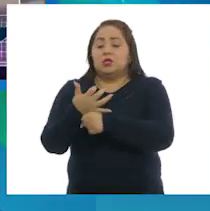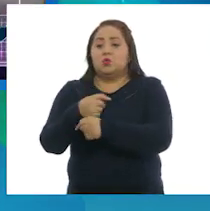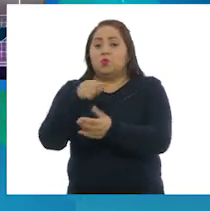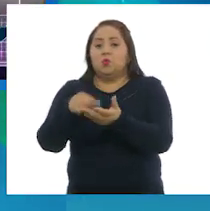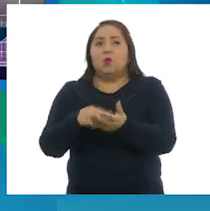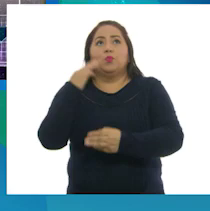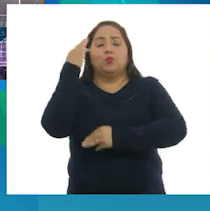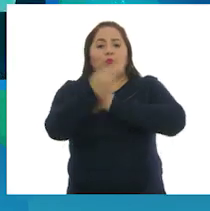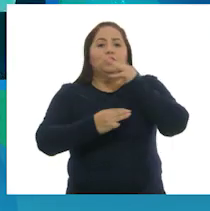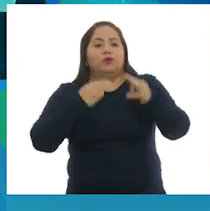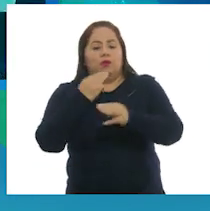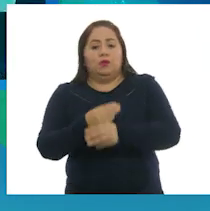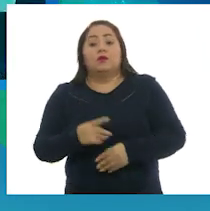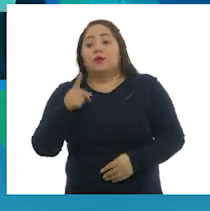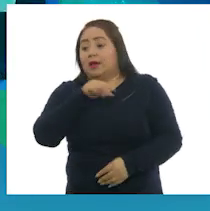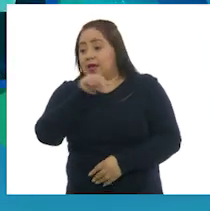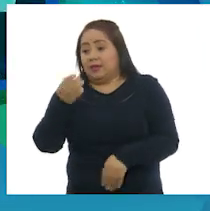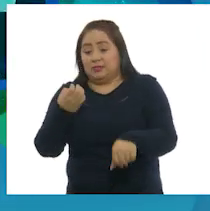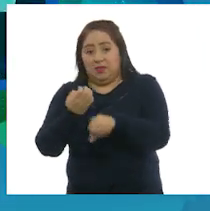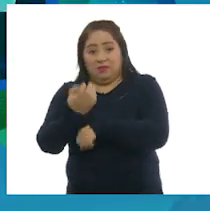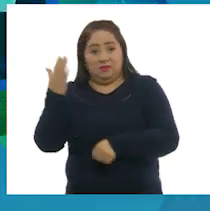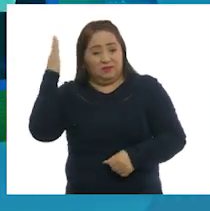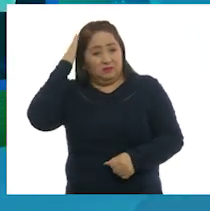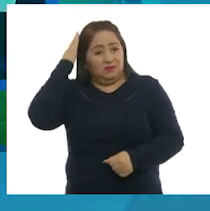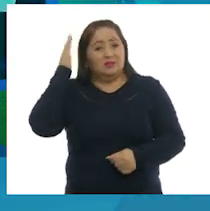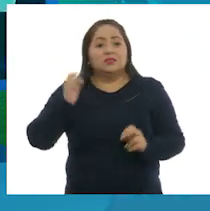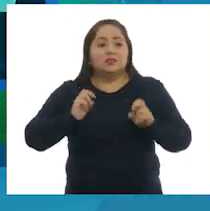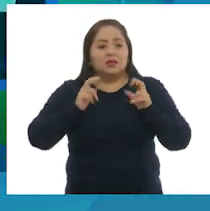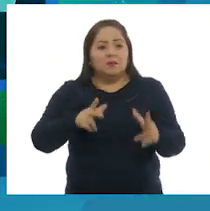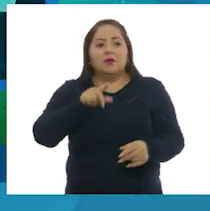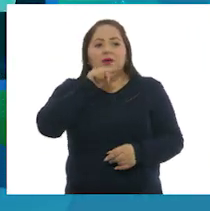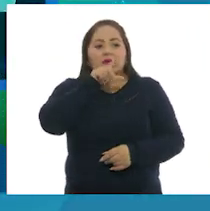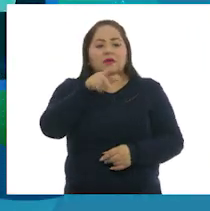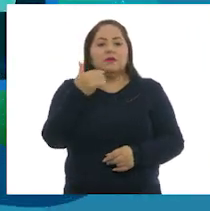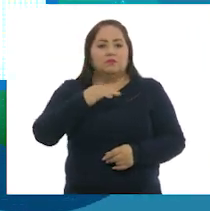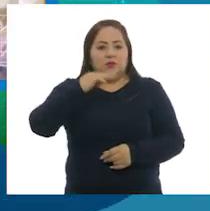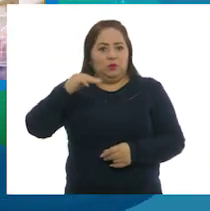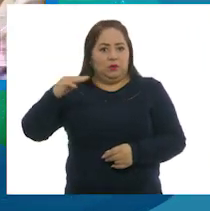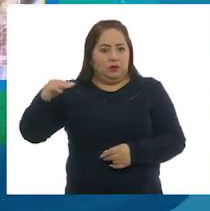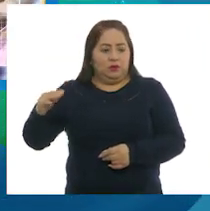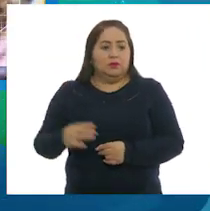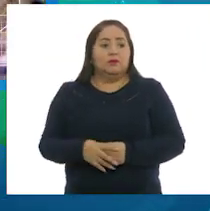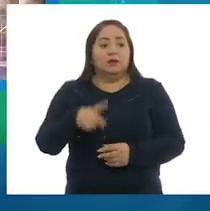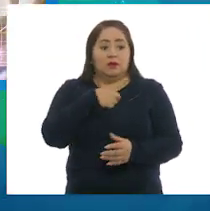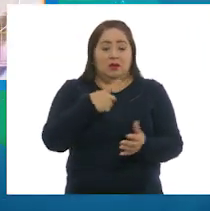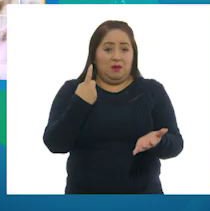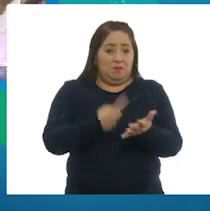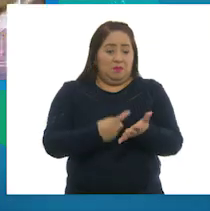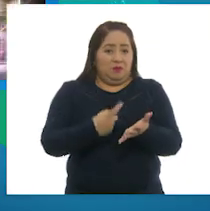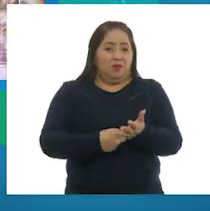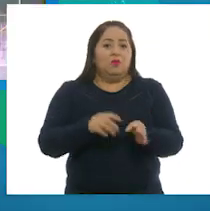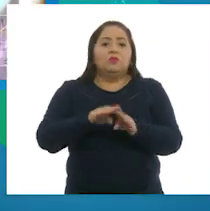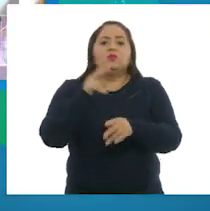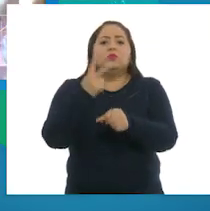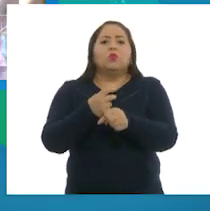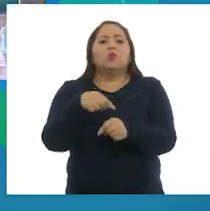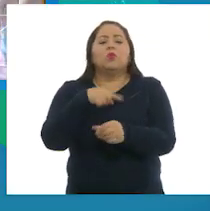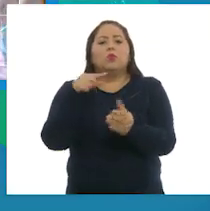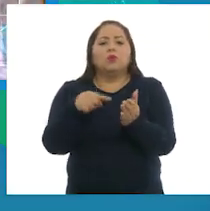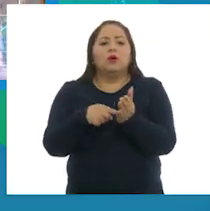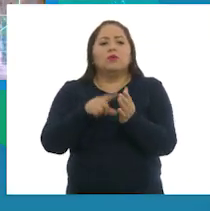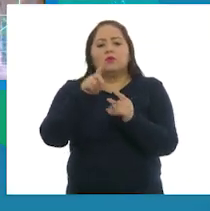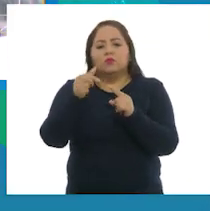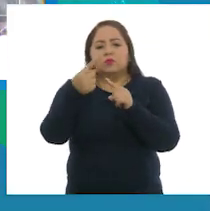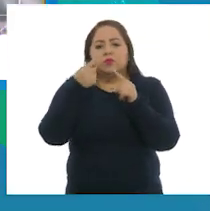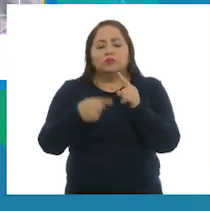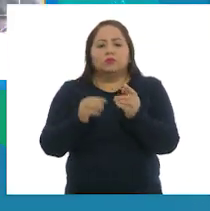el ámbito mundial. Los estados líderes fueron Chiapas, Jalisco y Michoacán. El camarón ocupó el segundo lugar, seguido